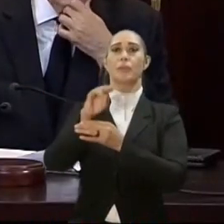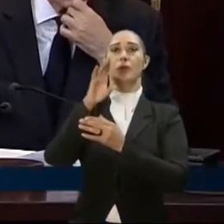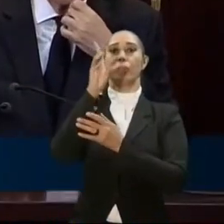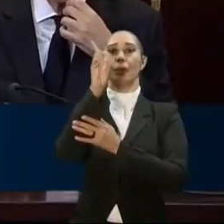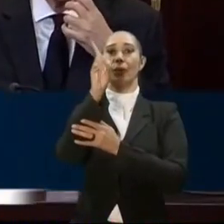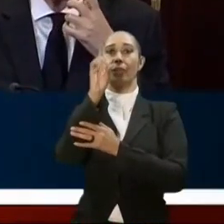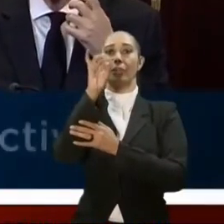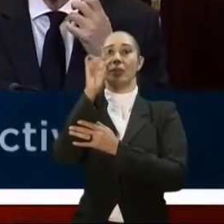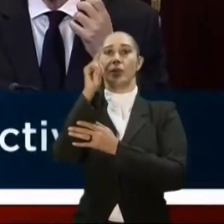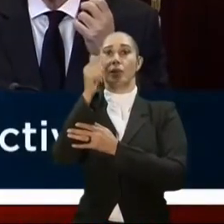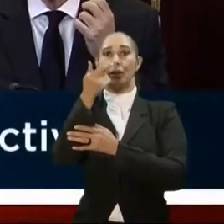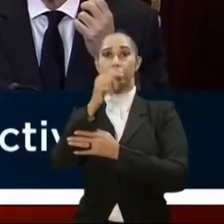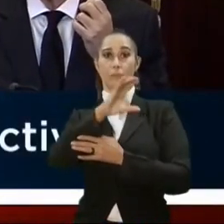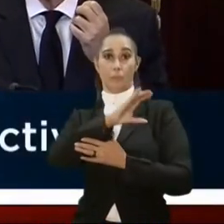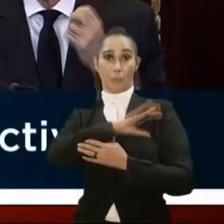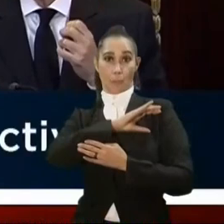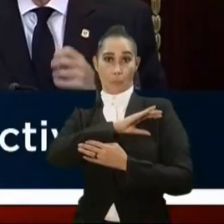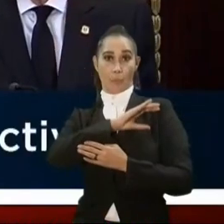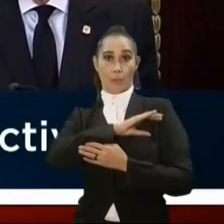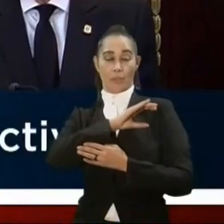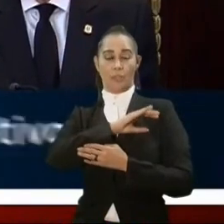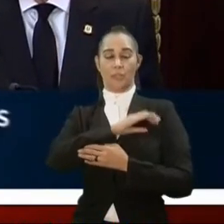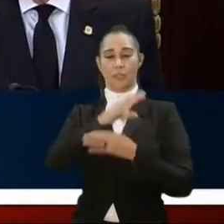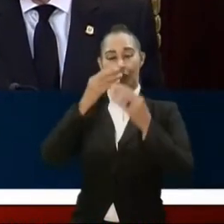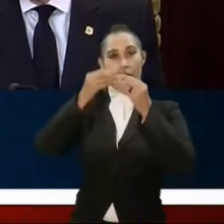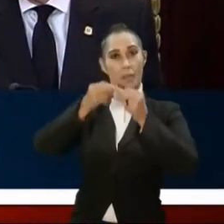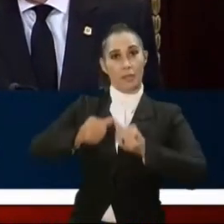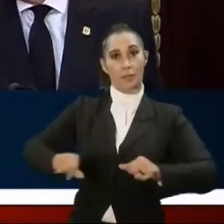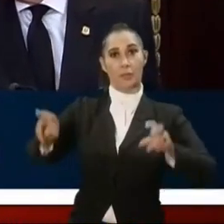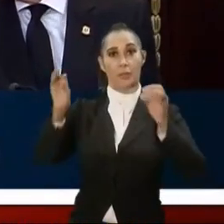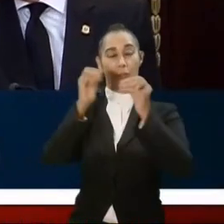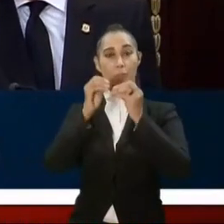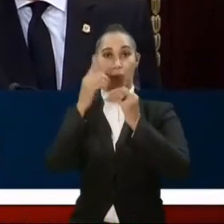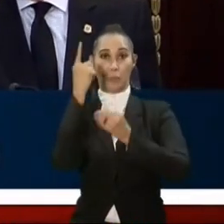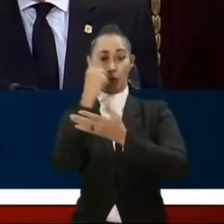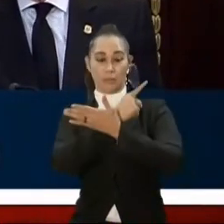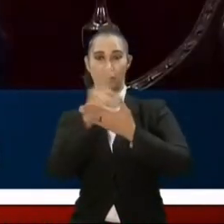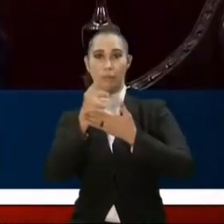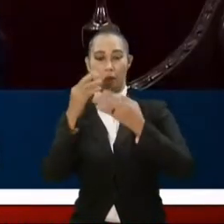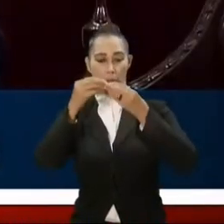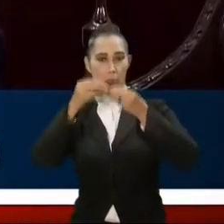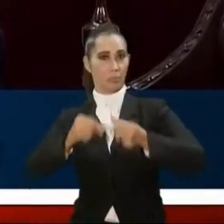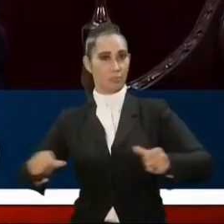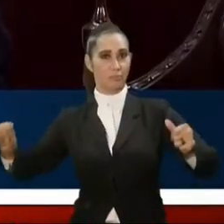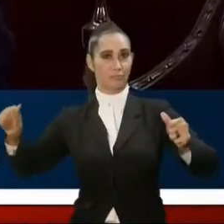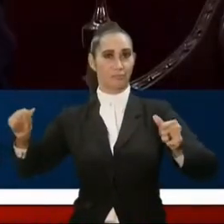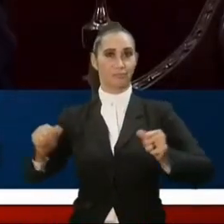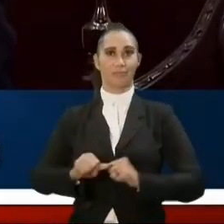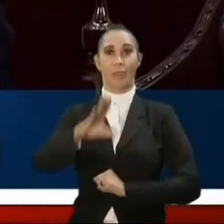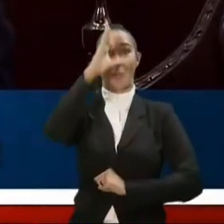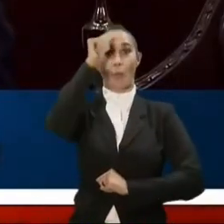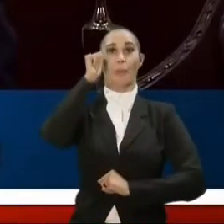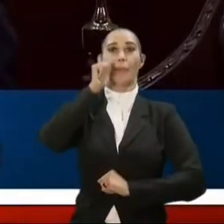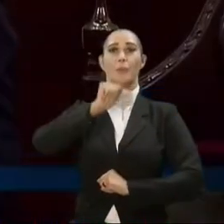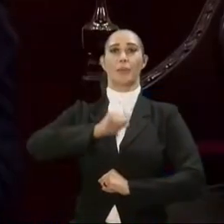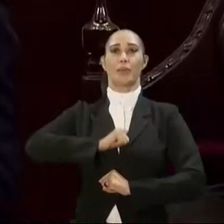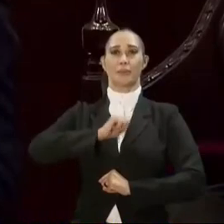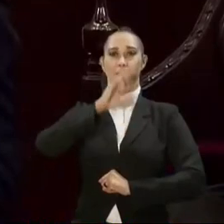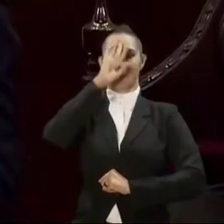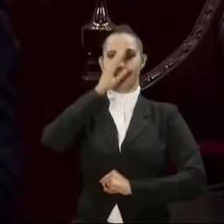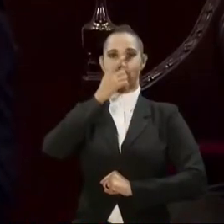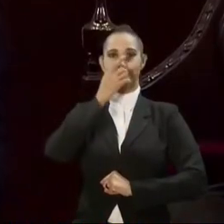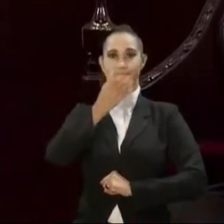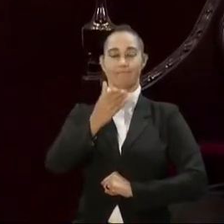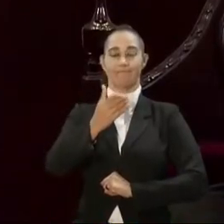resuelto más de un 70% de los hechos delictivos en menos de una semana. Señoras y señores, pueblo dominicano,